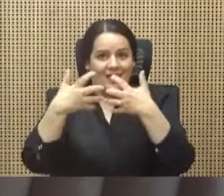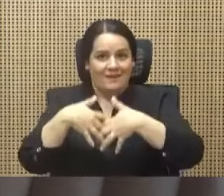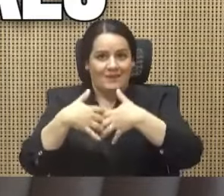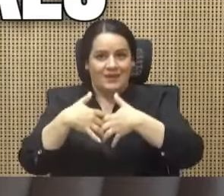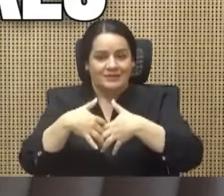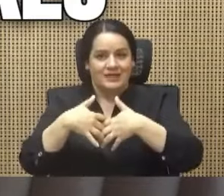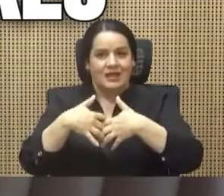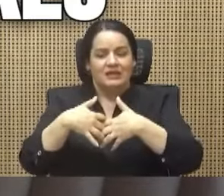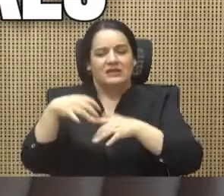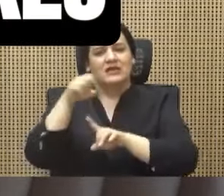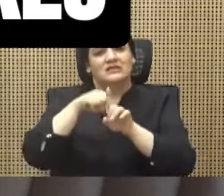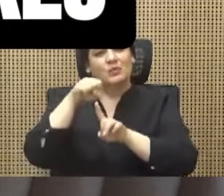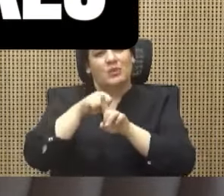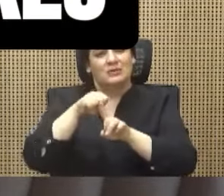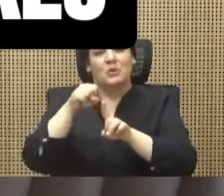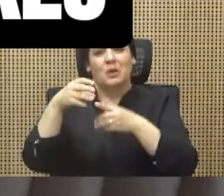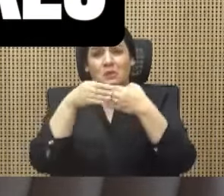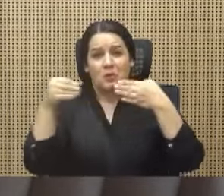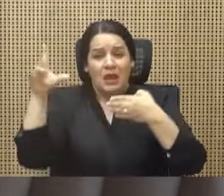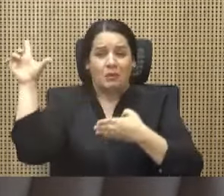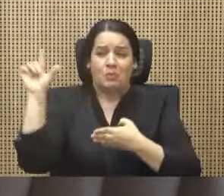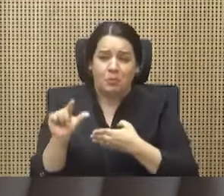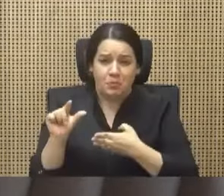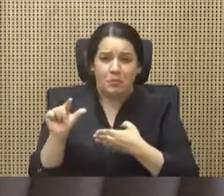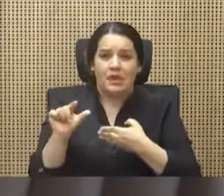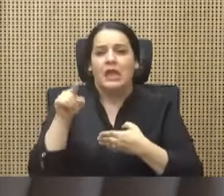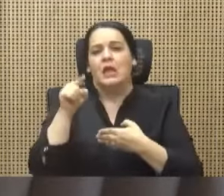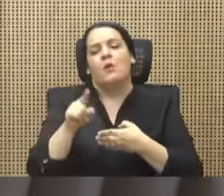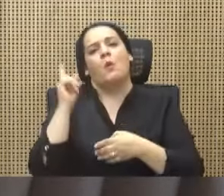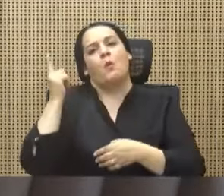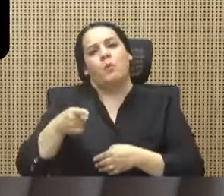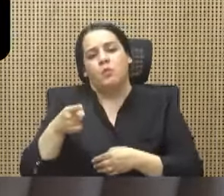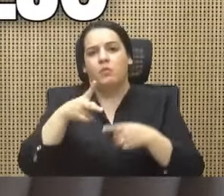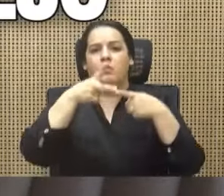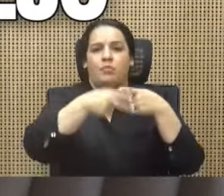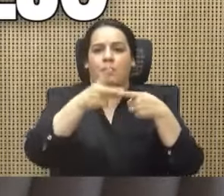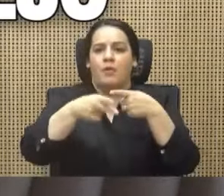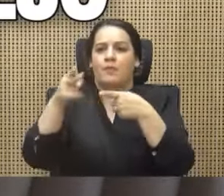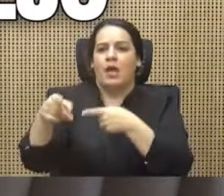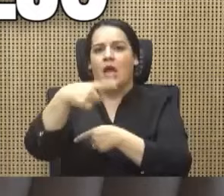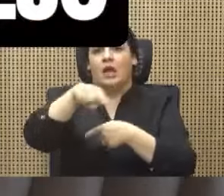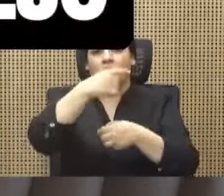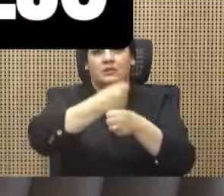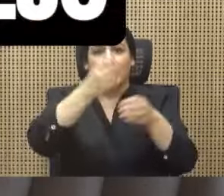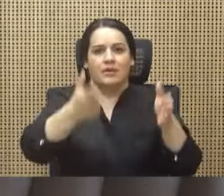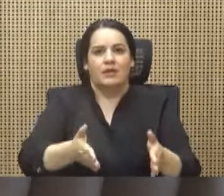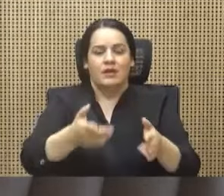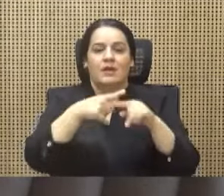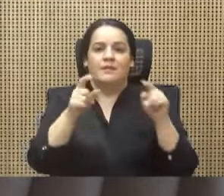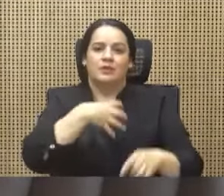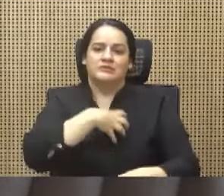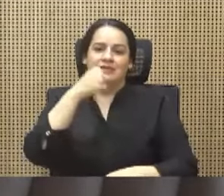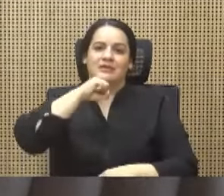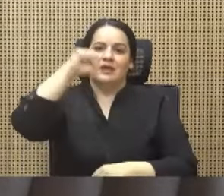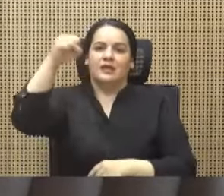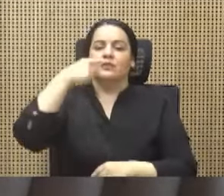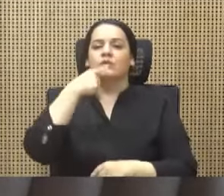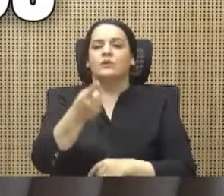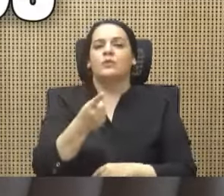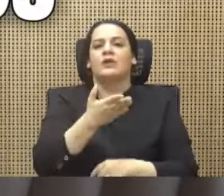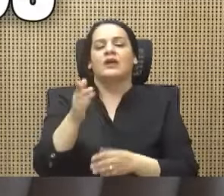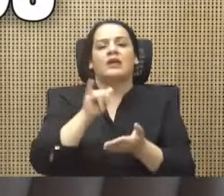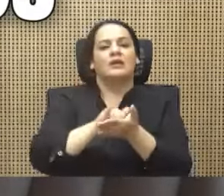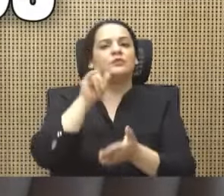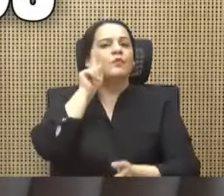obligado a despedir a estos trabajadores. Pero el sindicato aclaró que eso era absolutamente falso, porque era normal